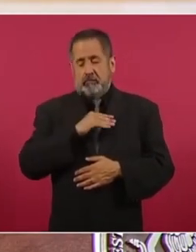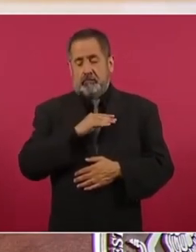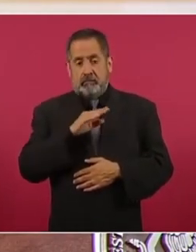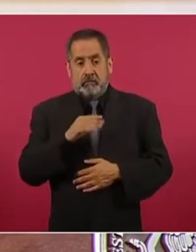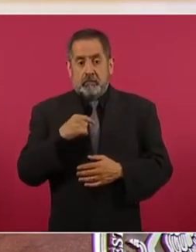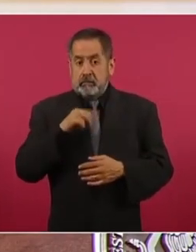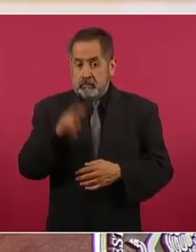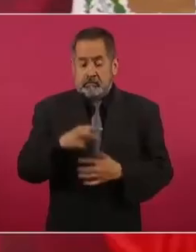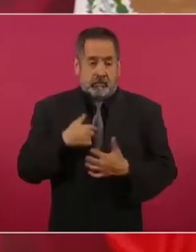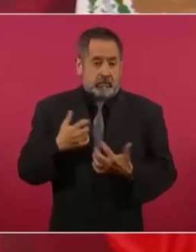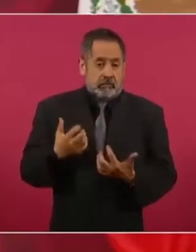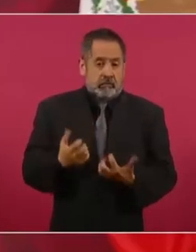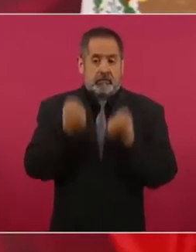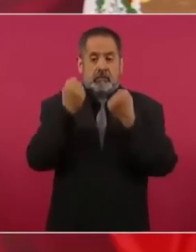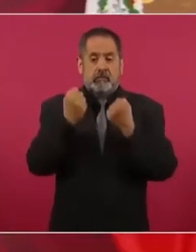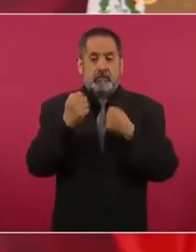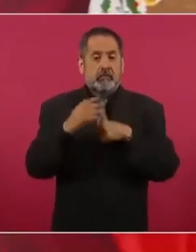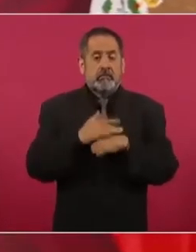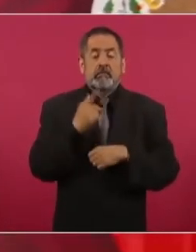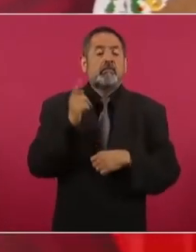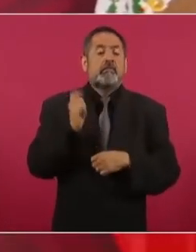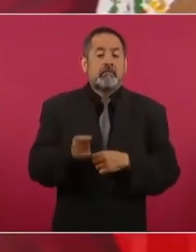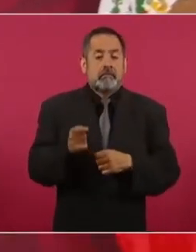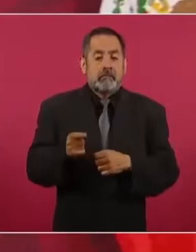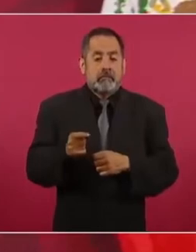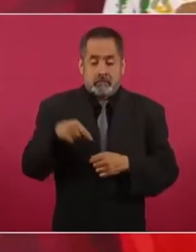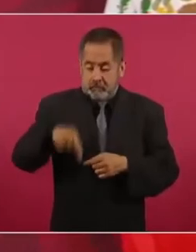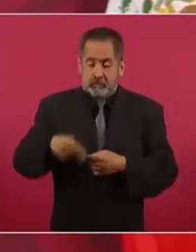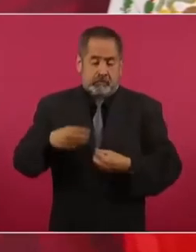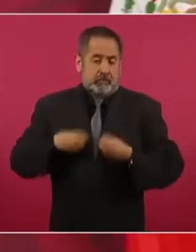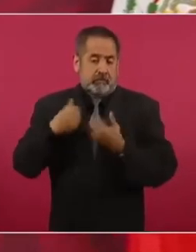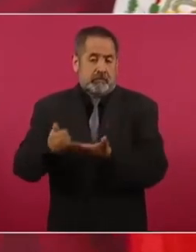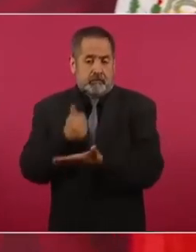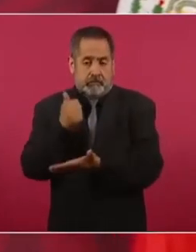porque estaba yo en la ciudad.